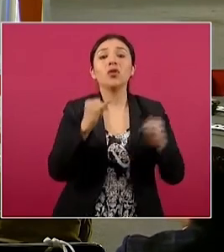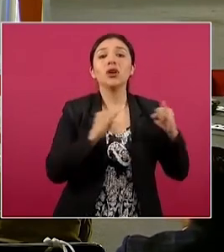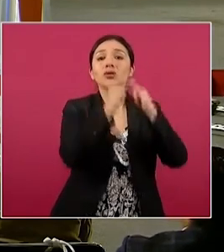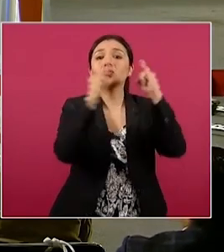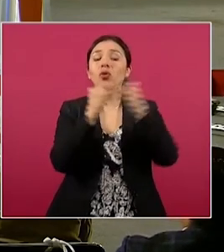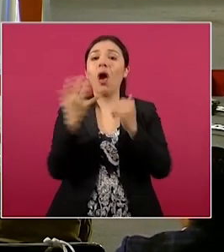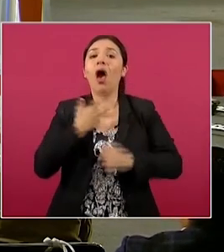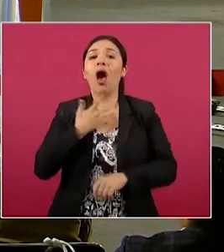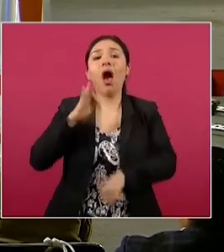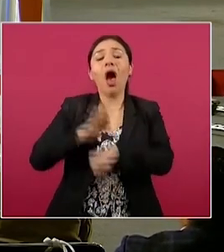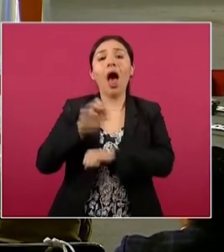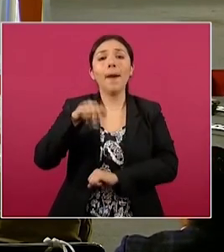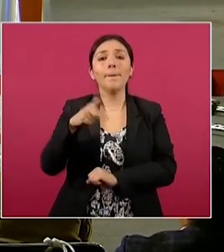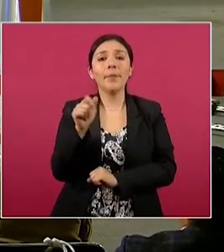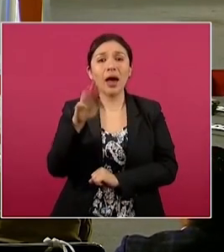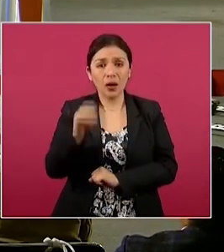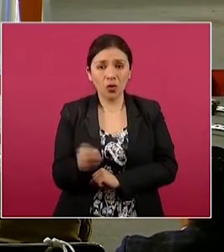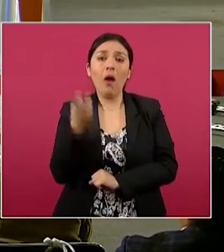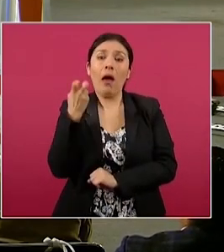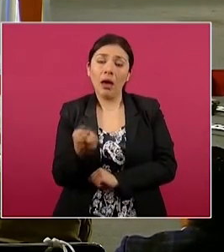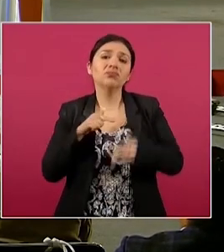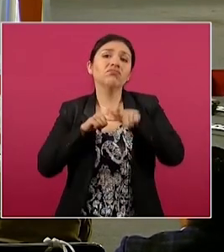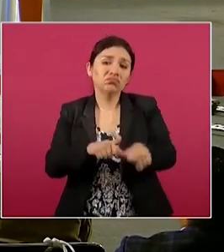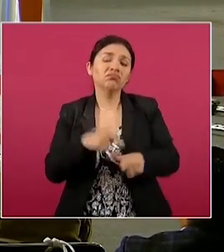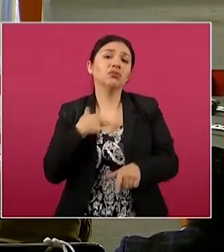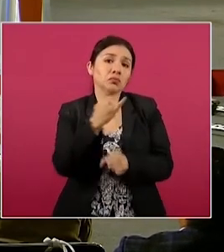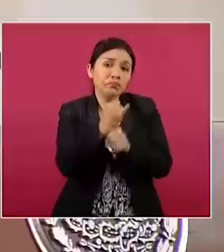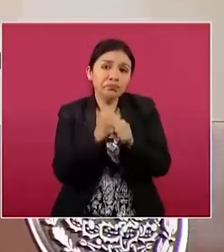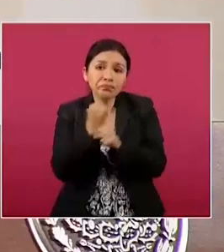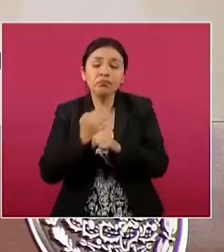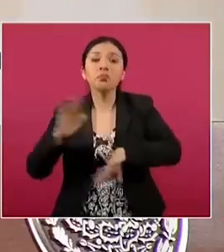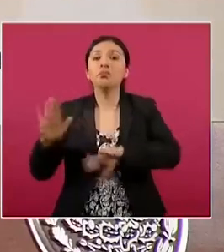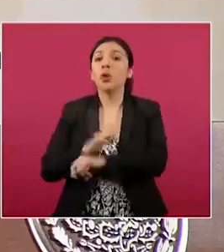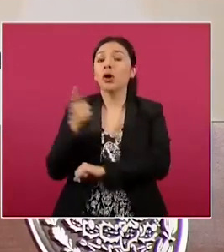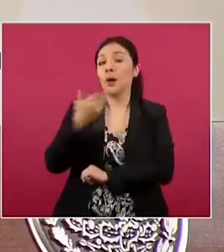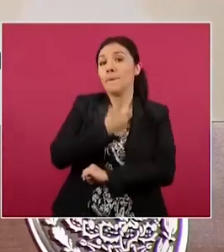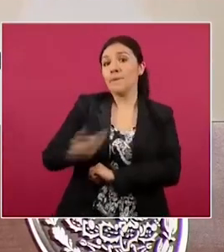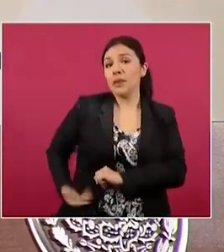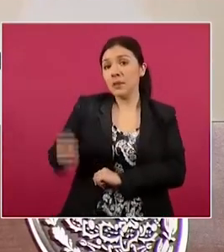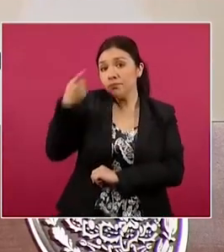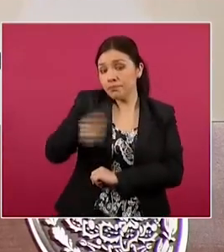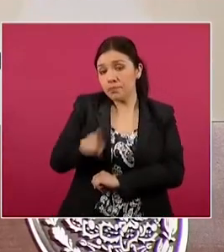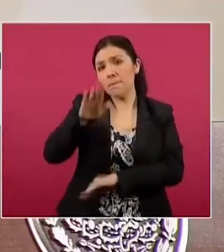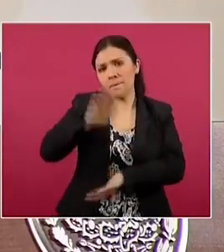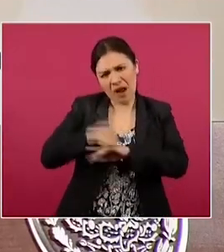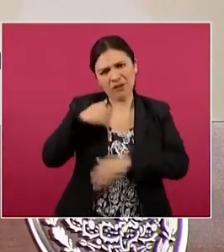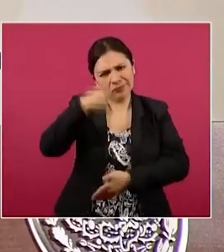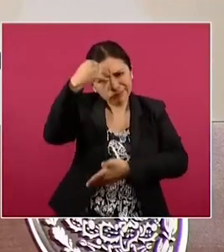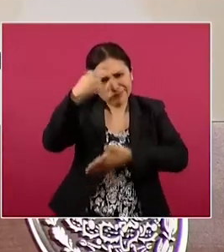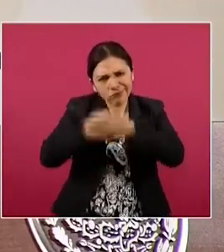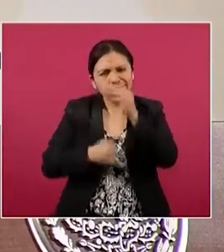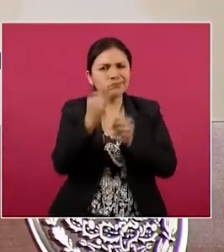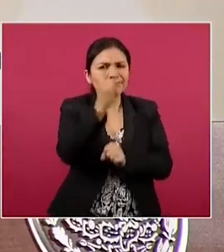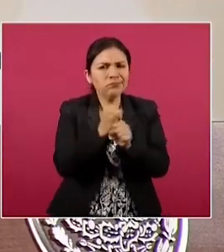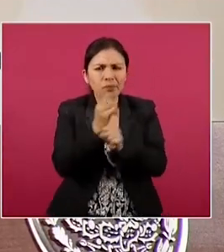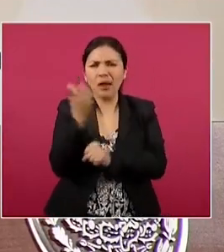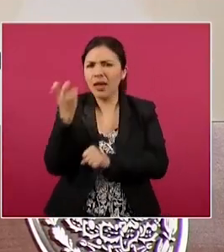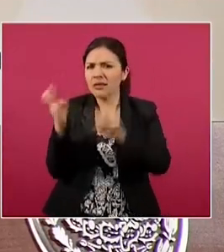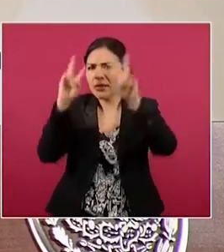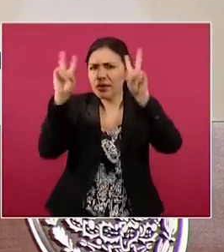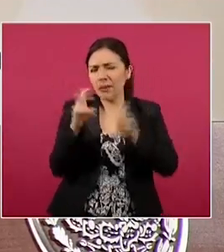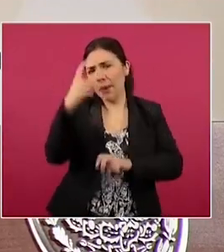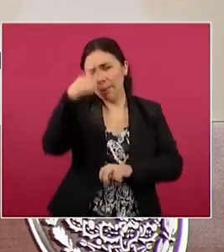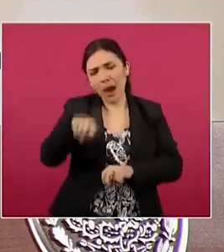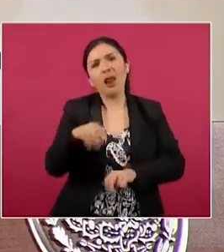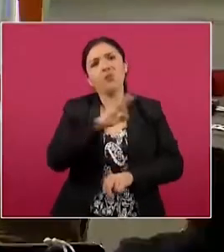y vamos a continuar por instrucciones del señor presidente, indagando más a fondo en este tema para